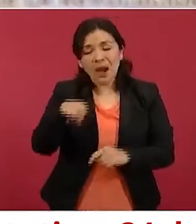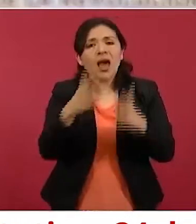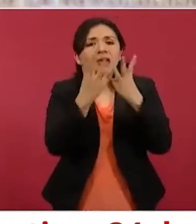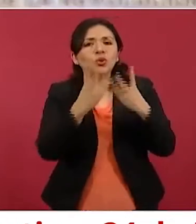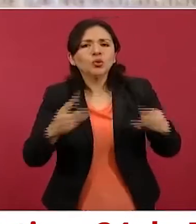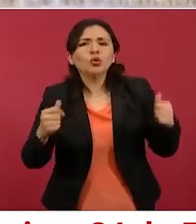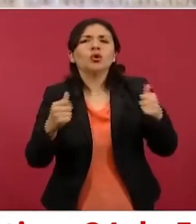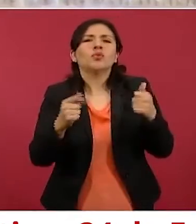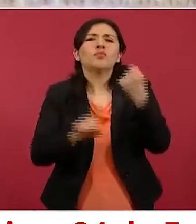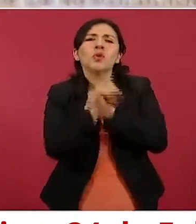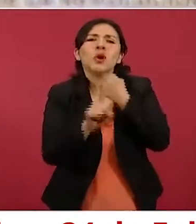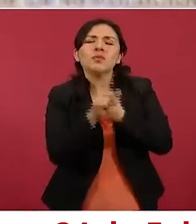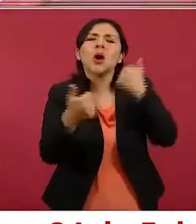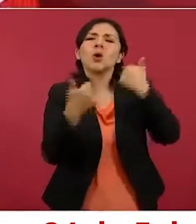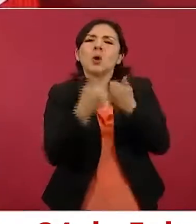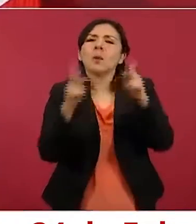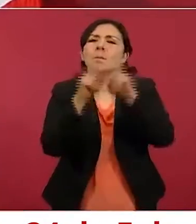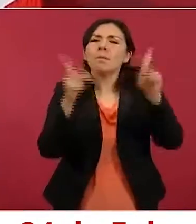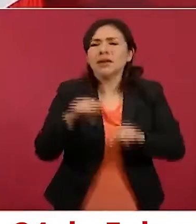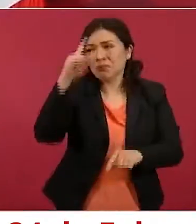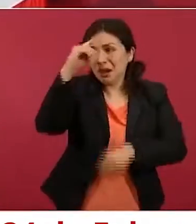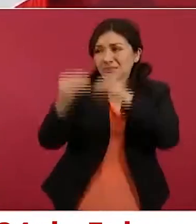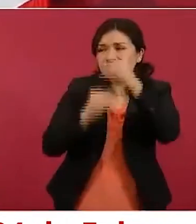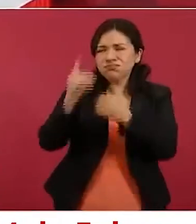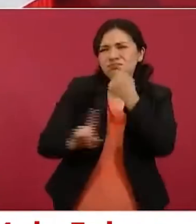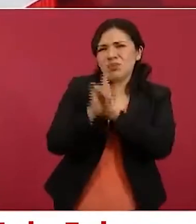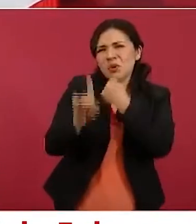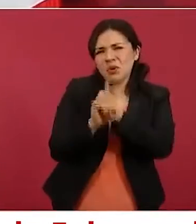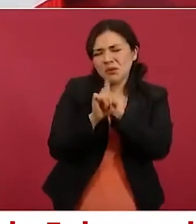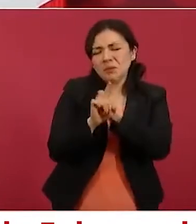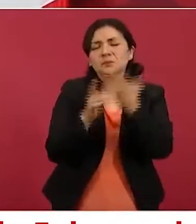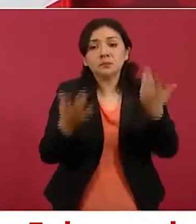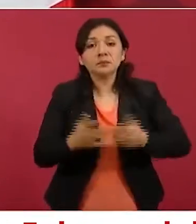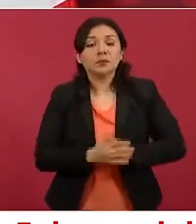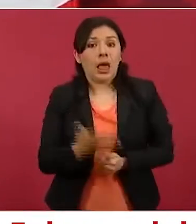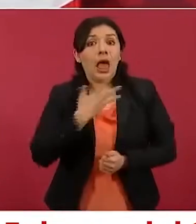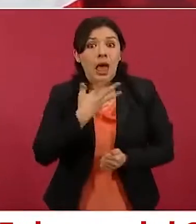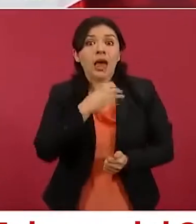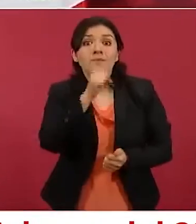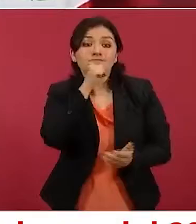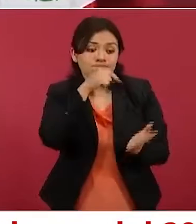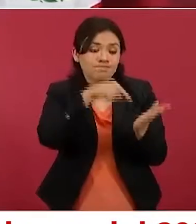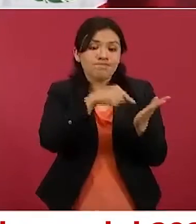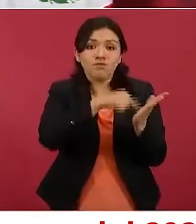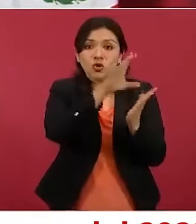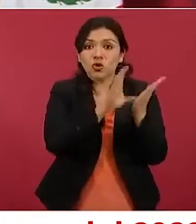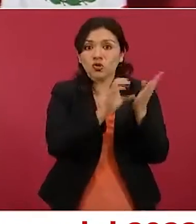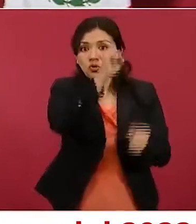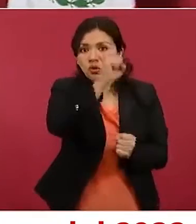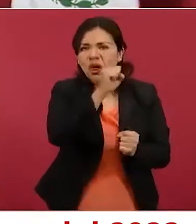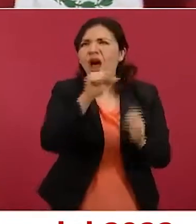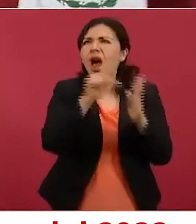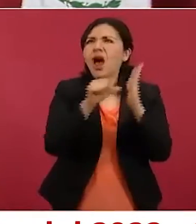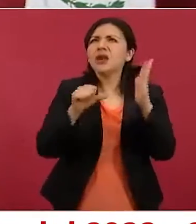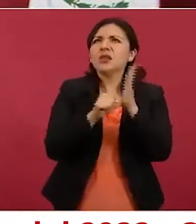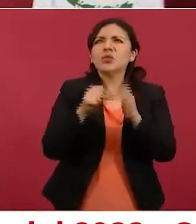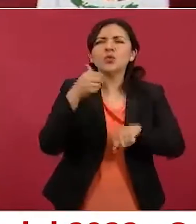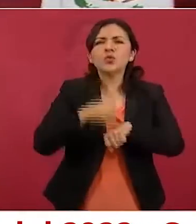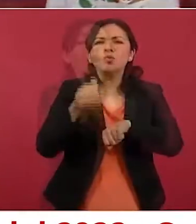pacífica de las controversias. Incluso está en nuestra Constitución, en el artículo